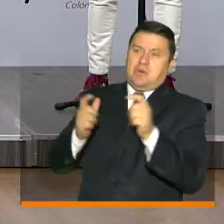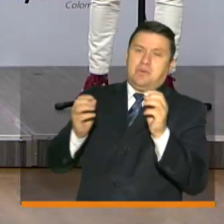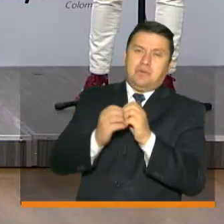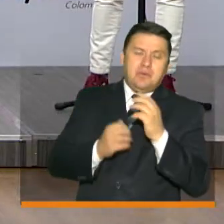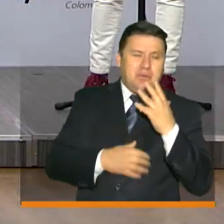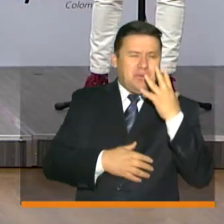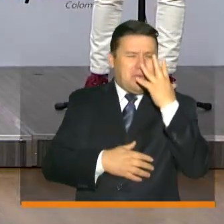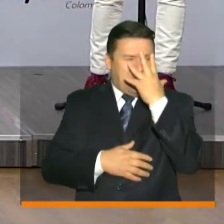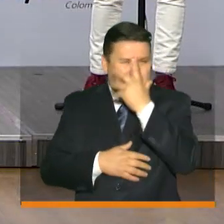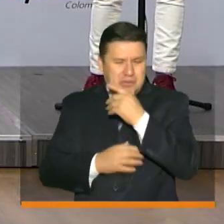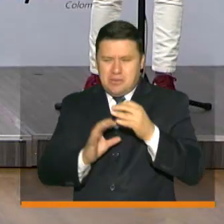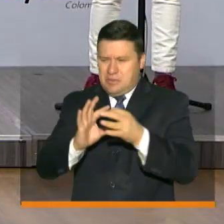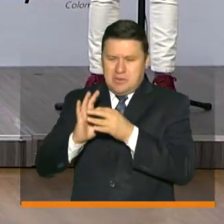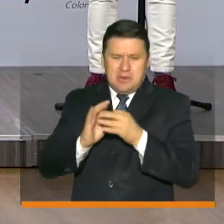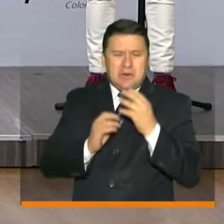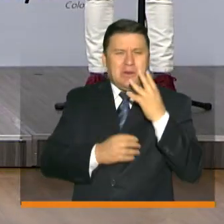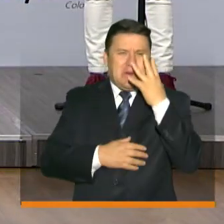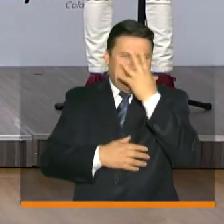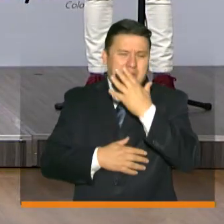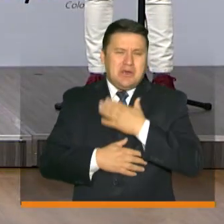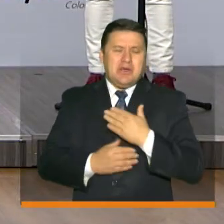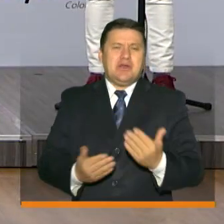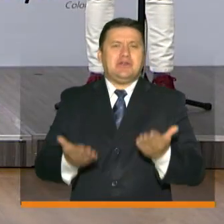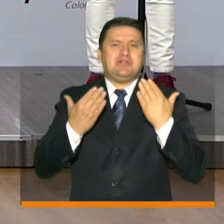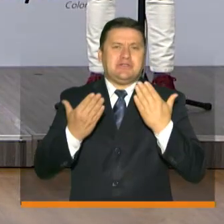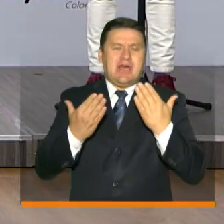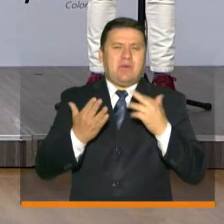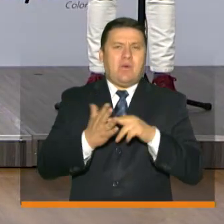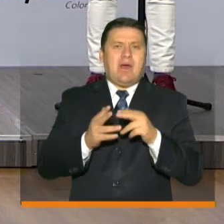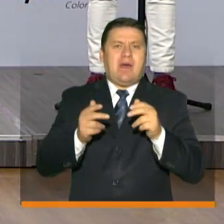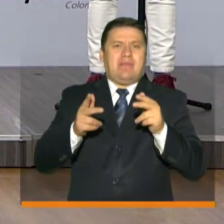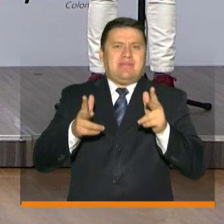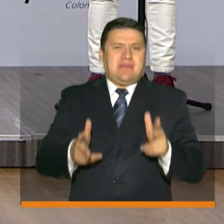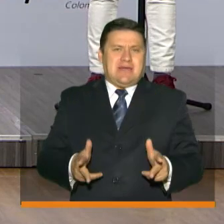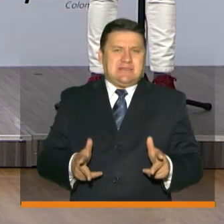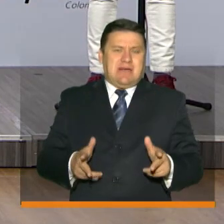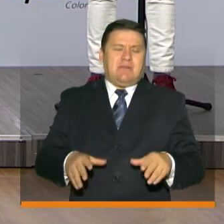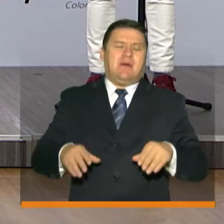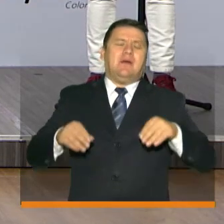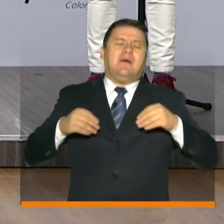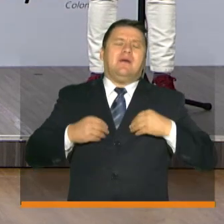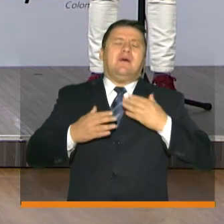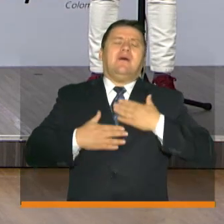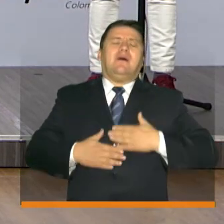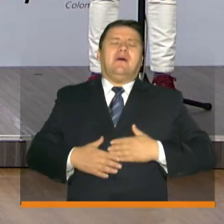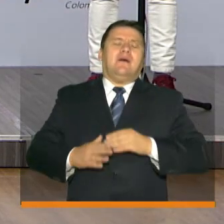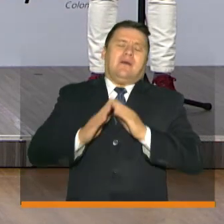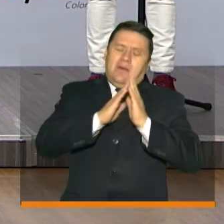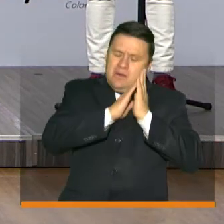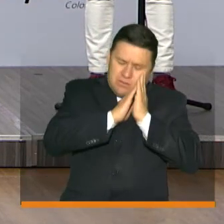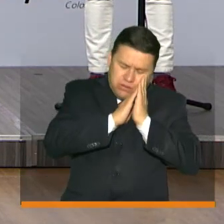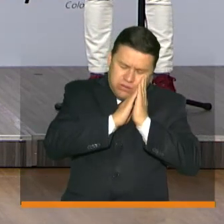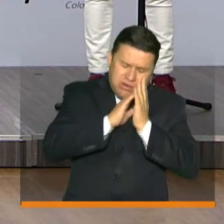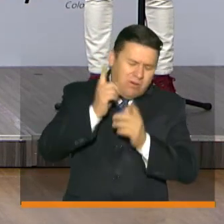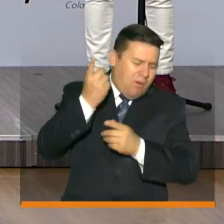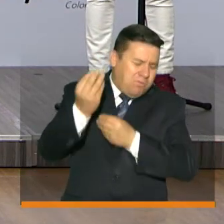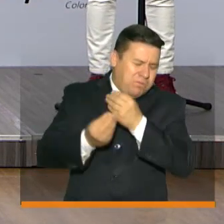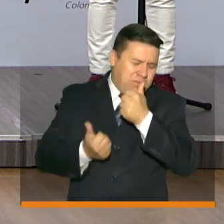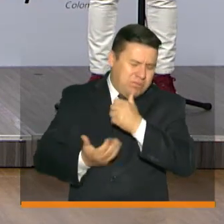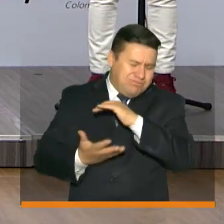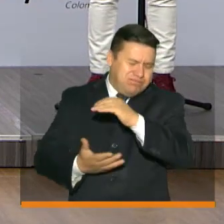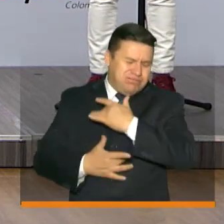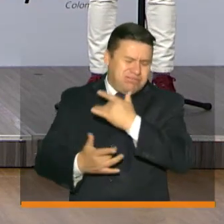maravilloso, son un alivio maravilloso. Nos permiten descansar un poco y todas las noches acostarnos con la tranquilidad de que las cosas están haciendo bien,